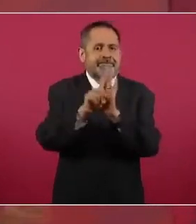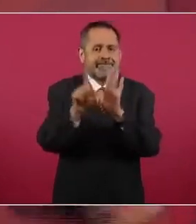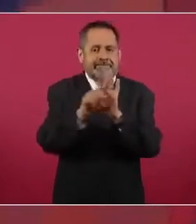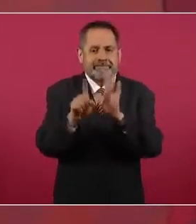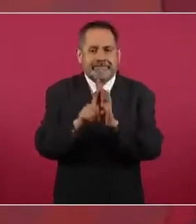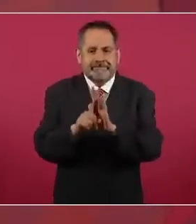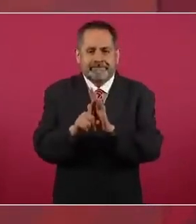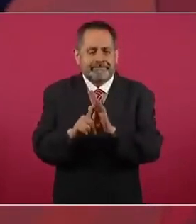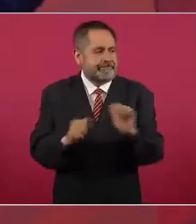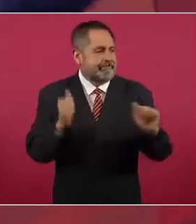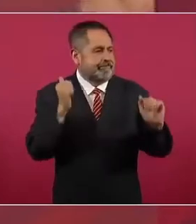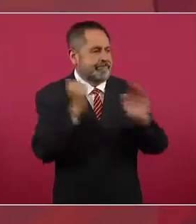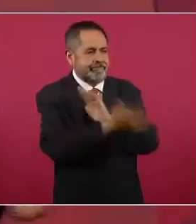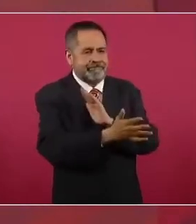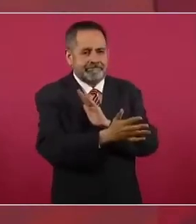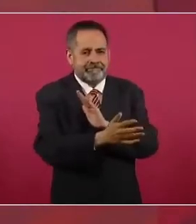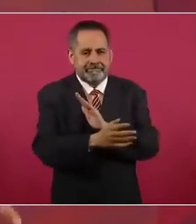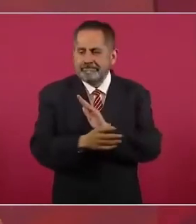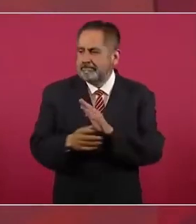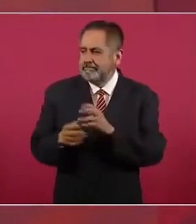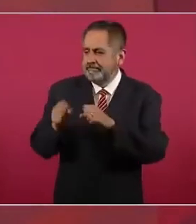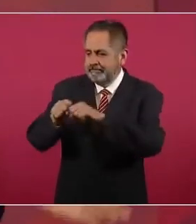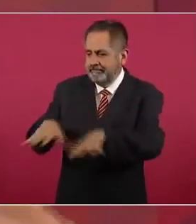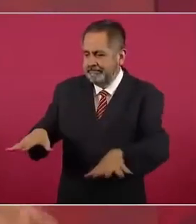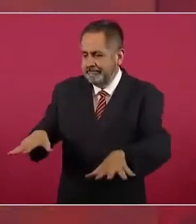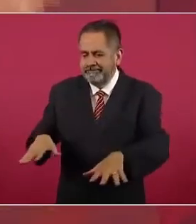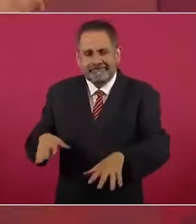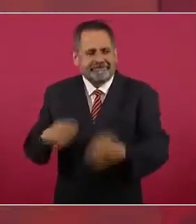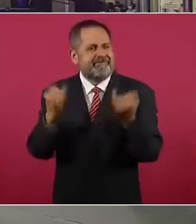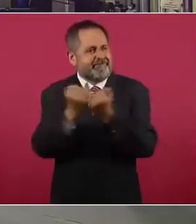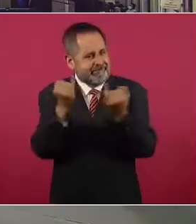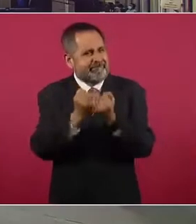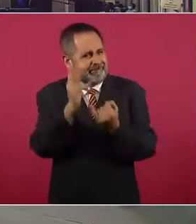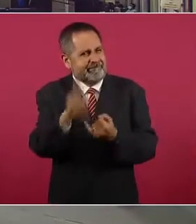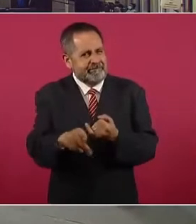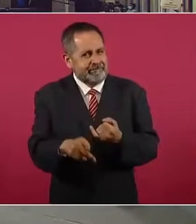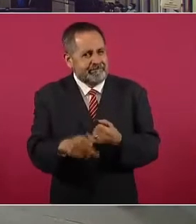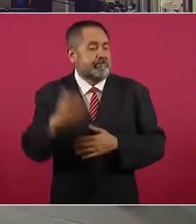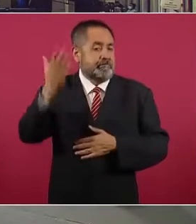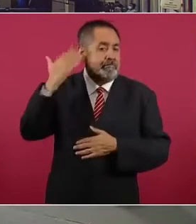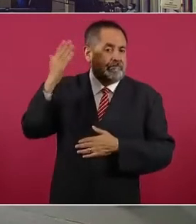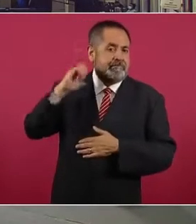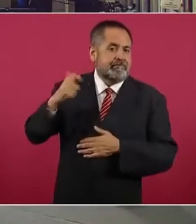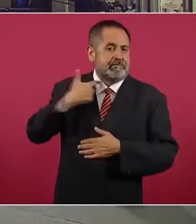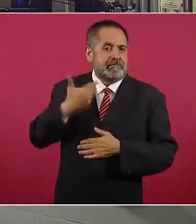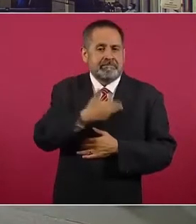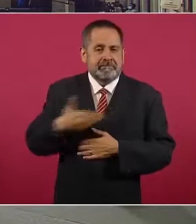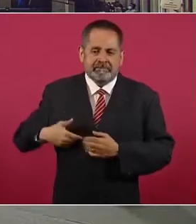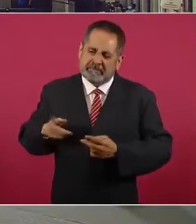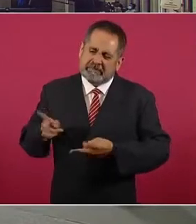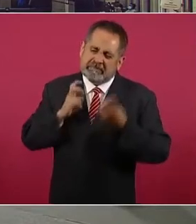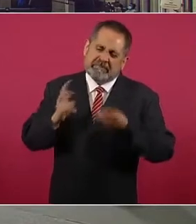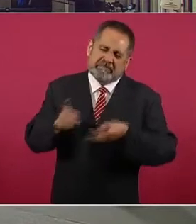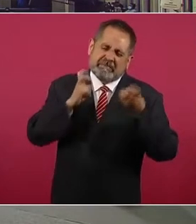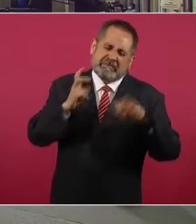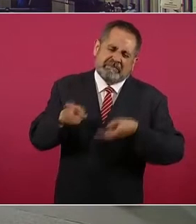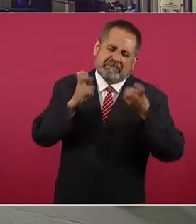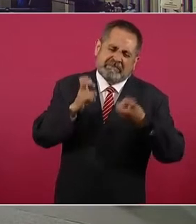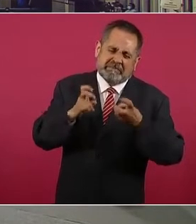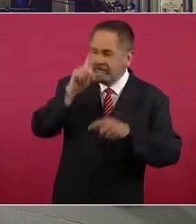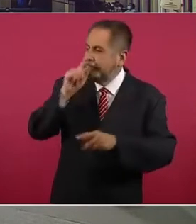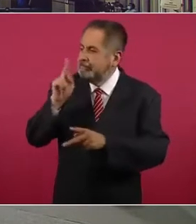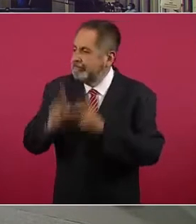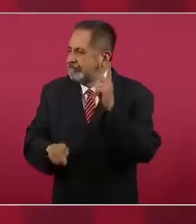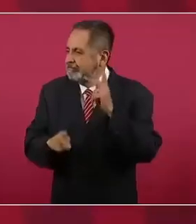se lleva y deja tirado ahí, no se lo lleva todo. Pues así fue,